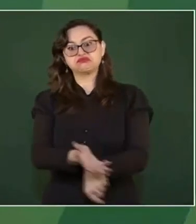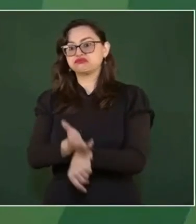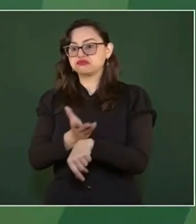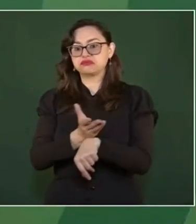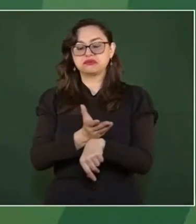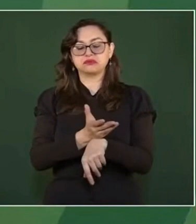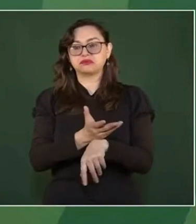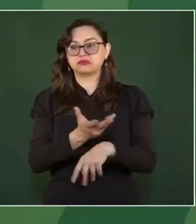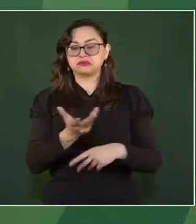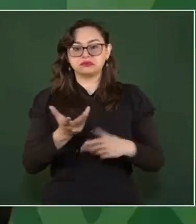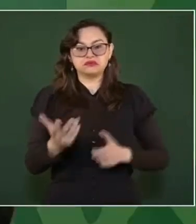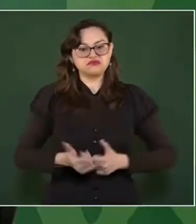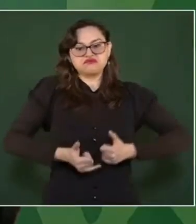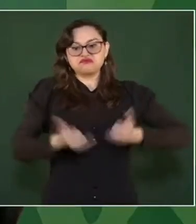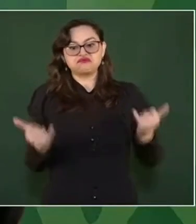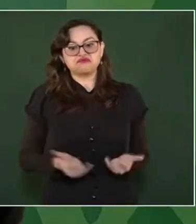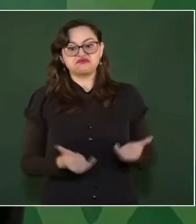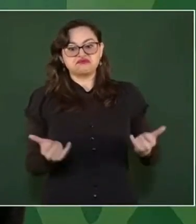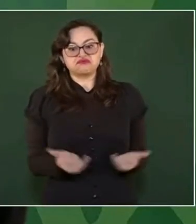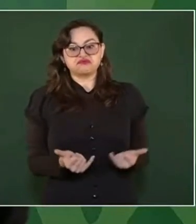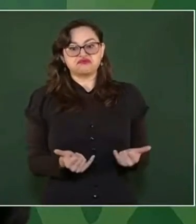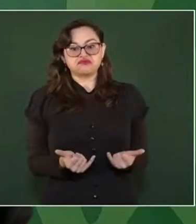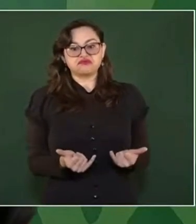rebeldía.